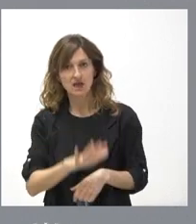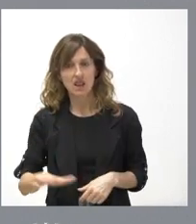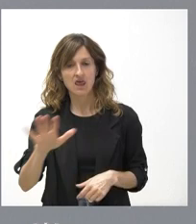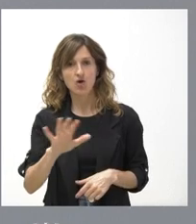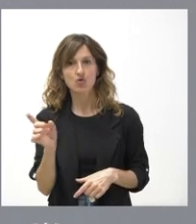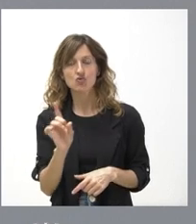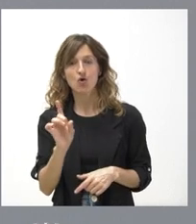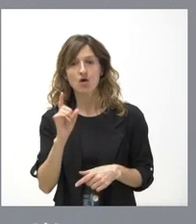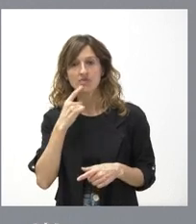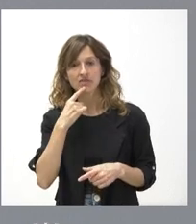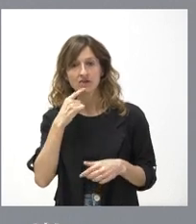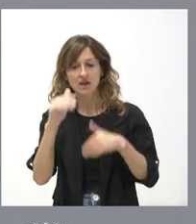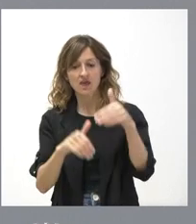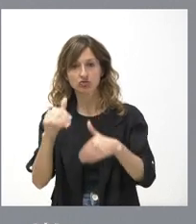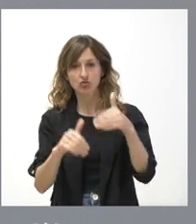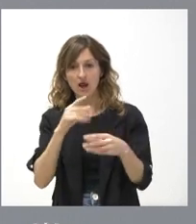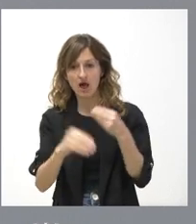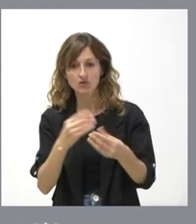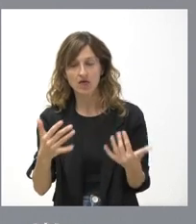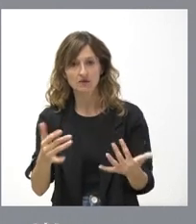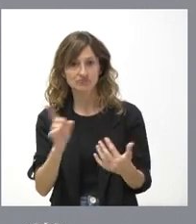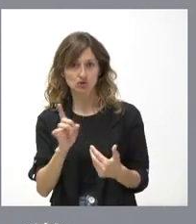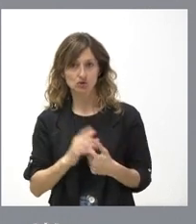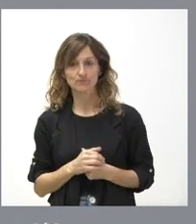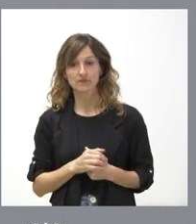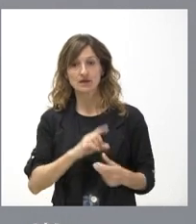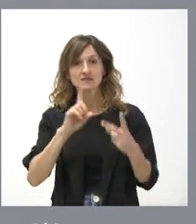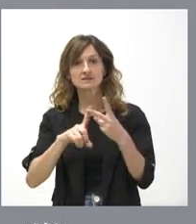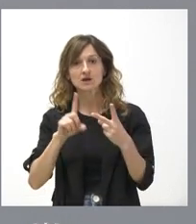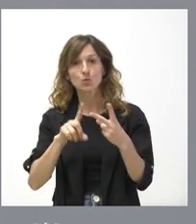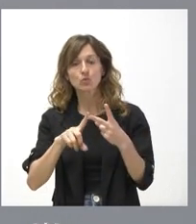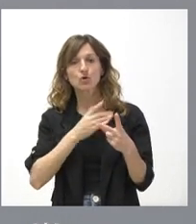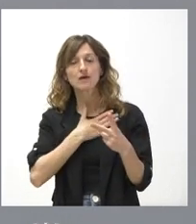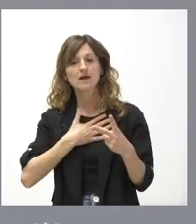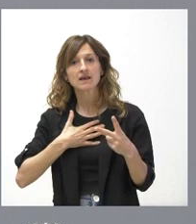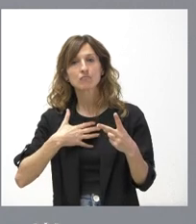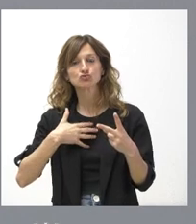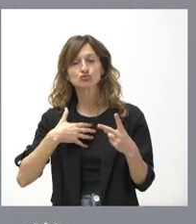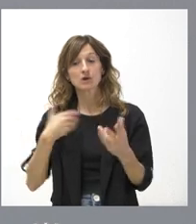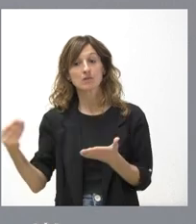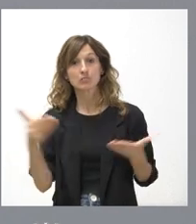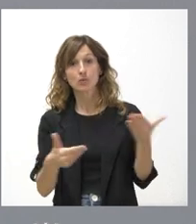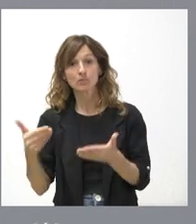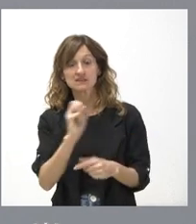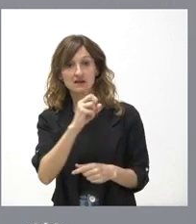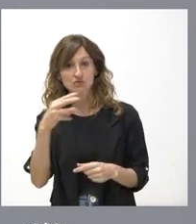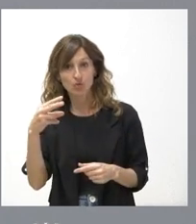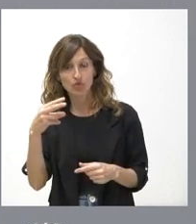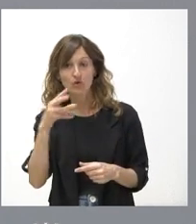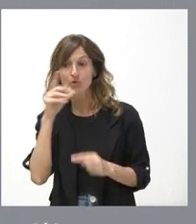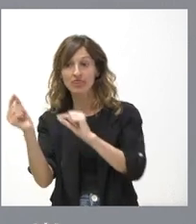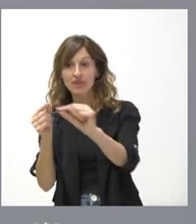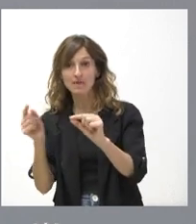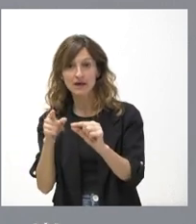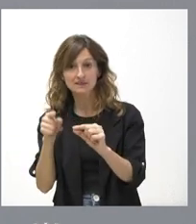hacerlo en un periodo electoral como el que estamos ahora. Y, en segundo lugar, vamos con el ánimo de que las propuestas de resolución que se derivan del debate